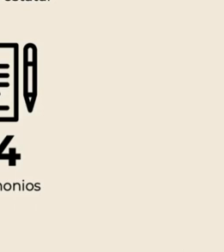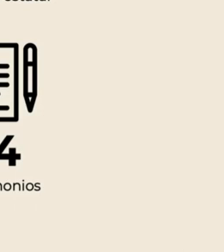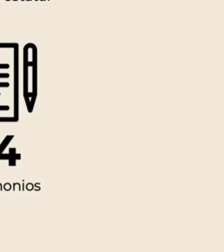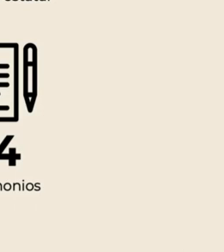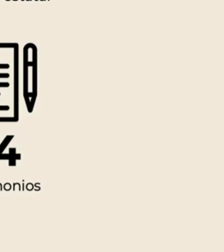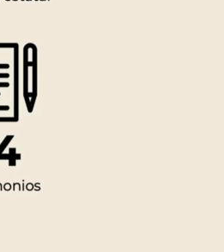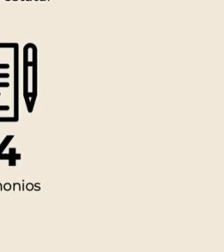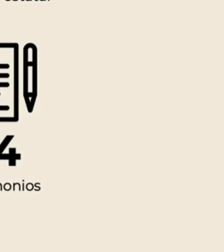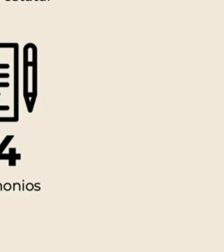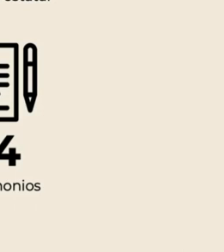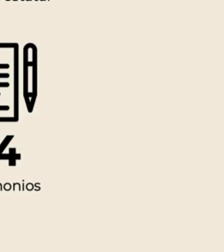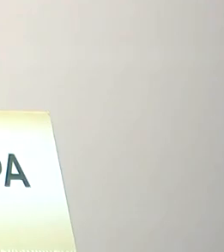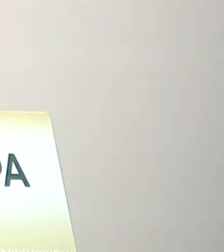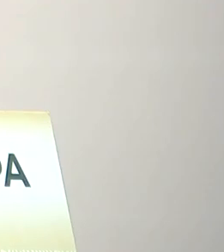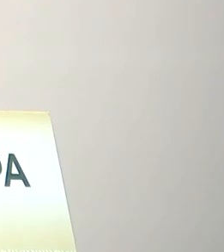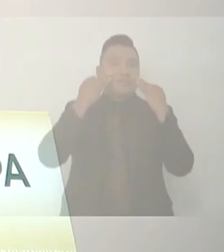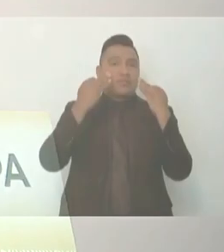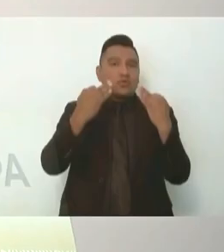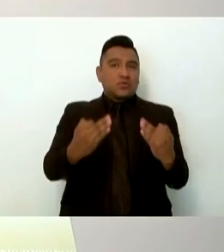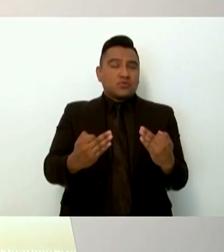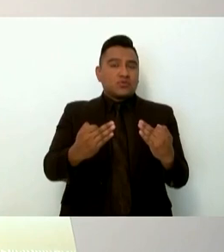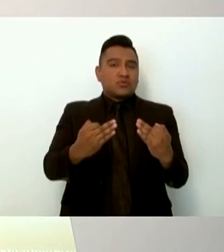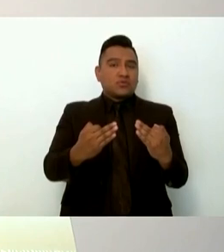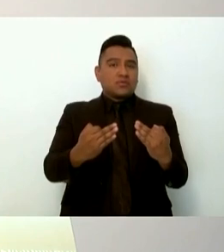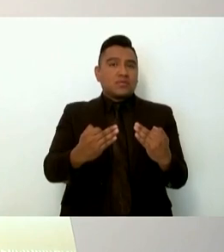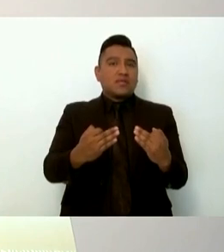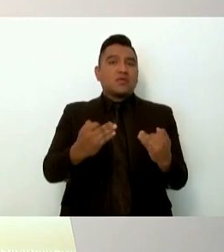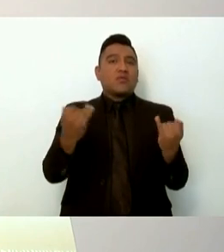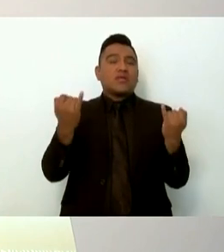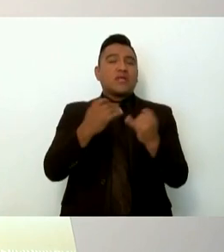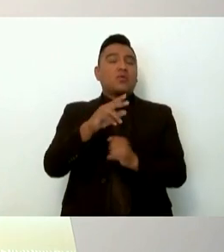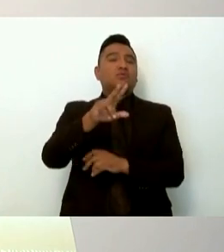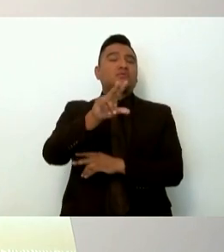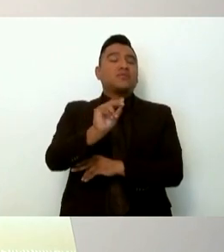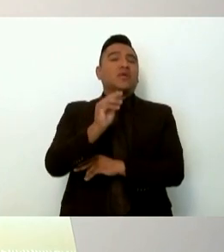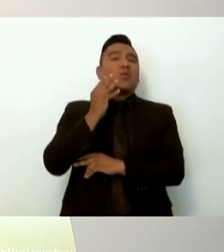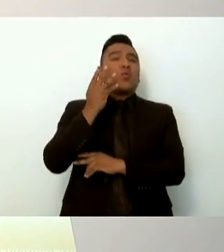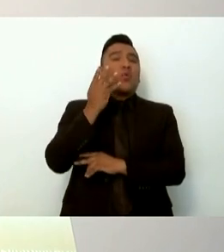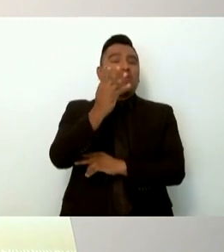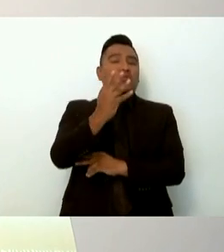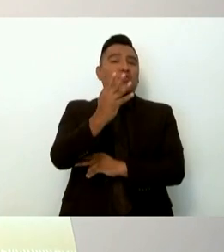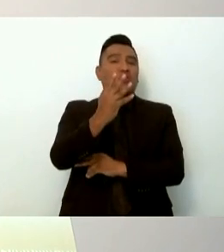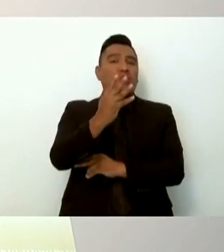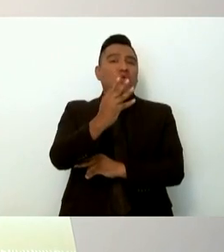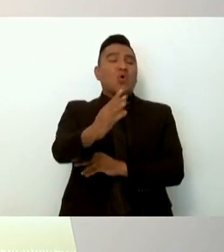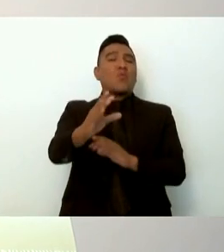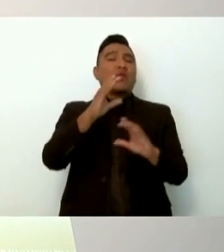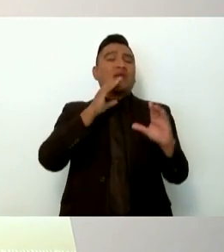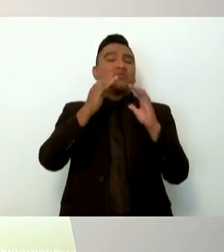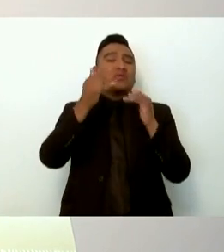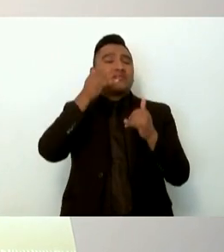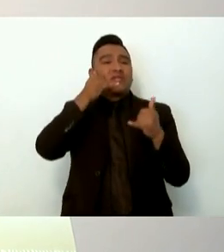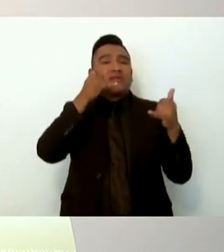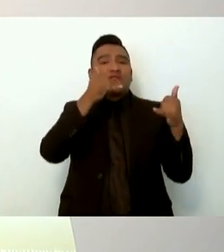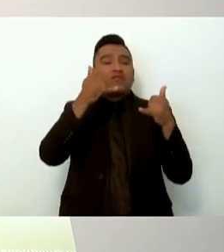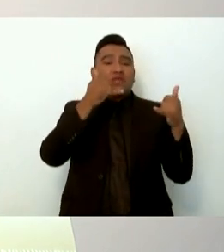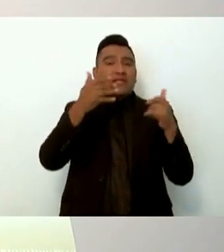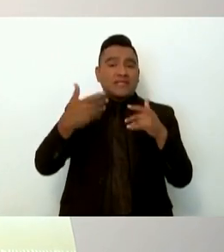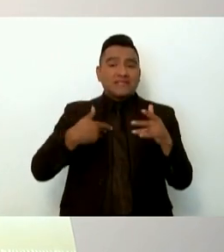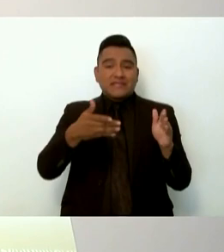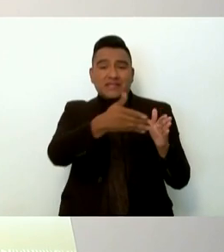desagregado de 84 mil comunicaciones telefónicas durante los hechos.